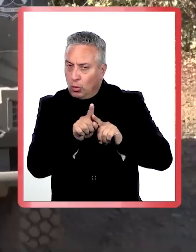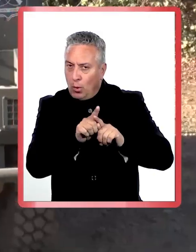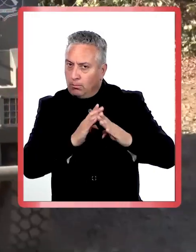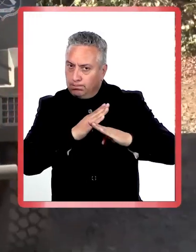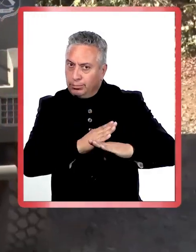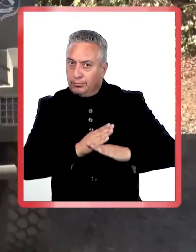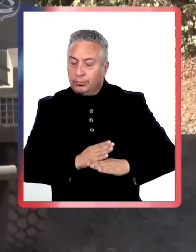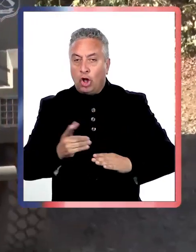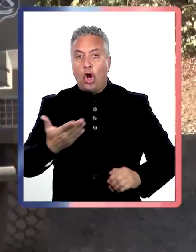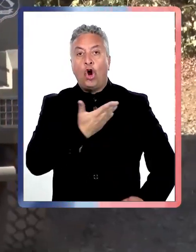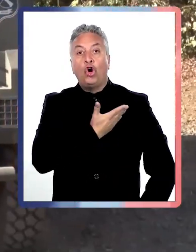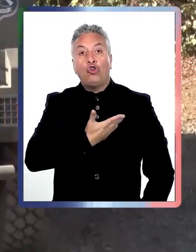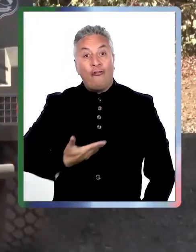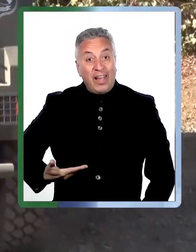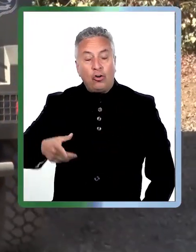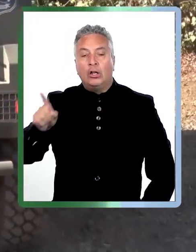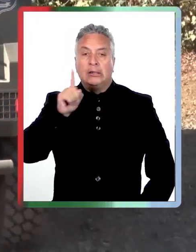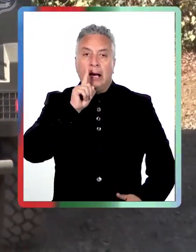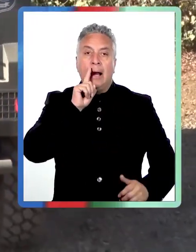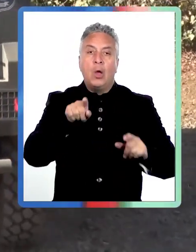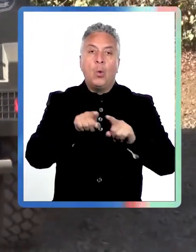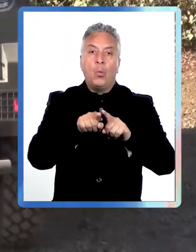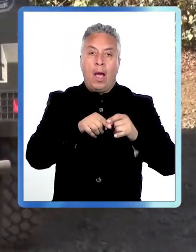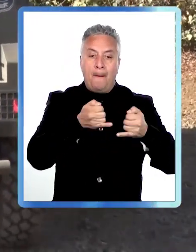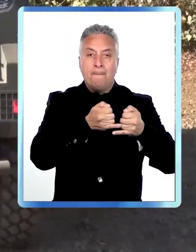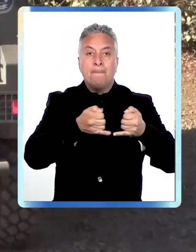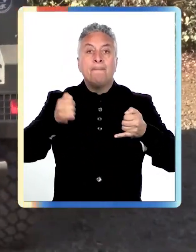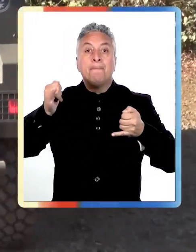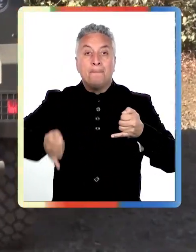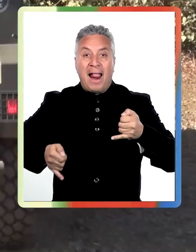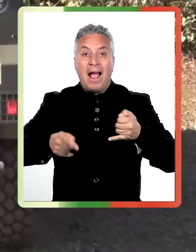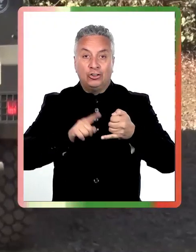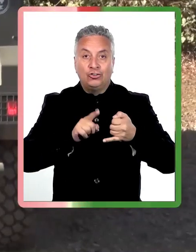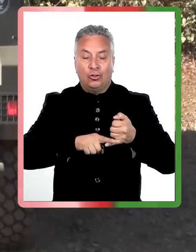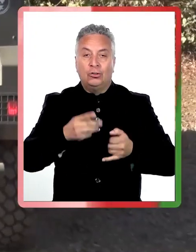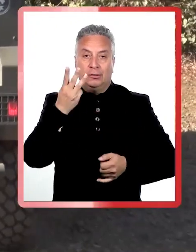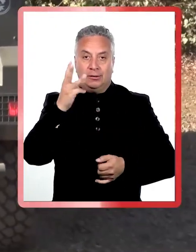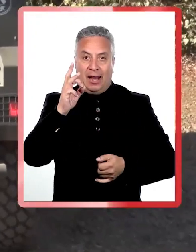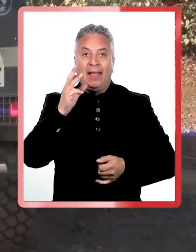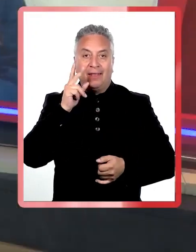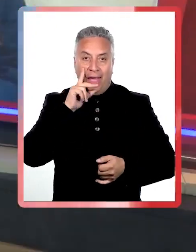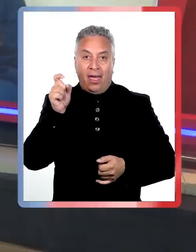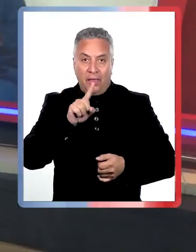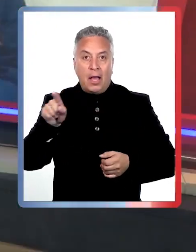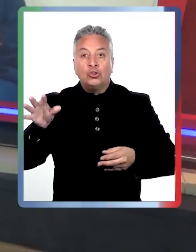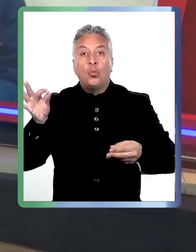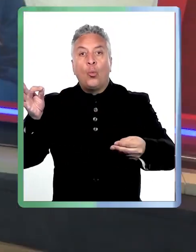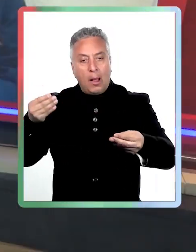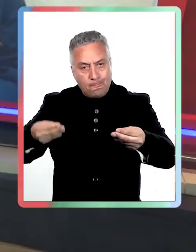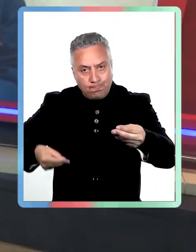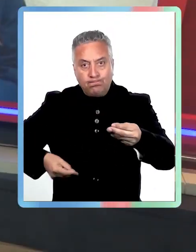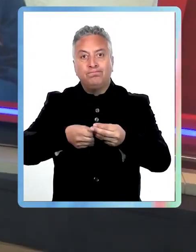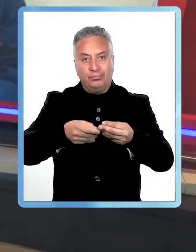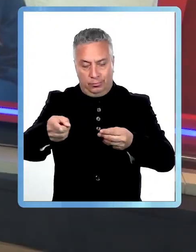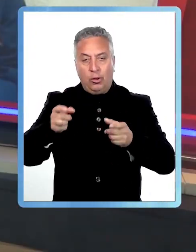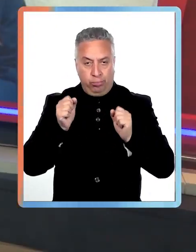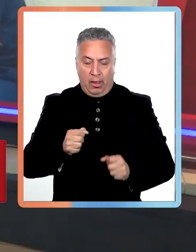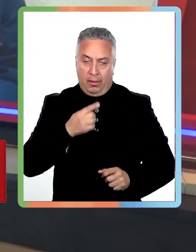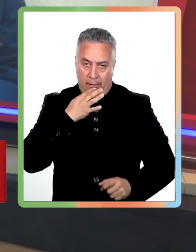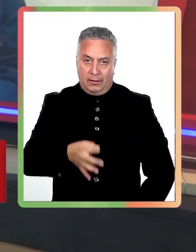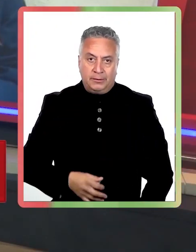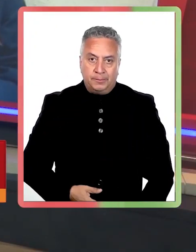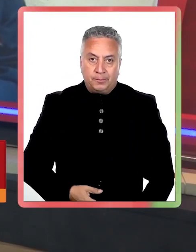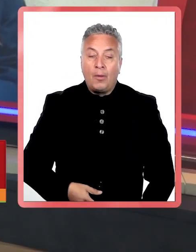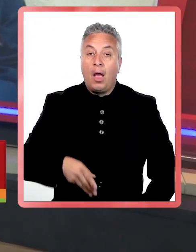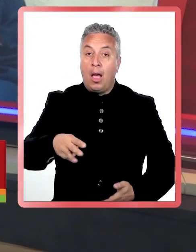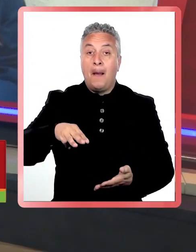de 30 días para presentar un veto aditivo, sustitutivo o supresivo. En el Maule, el Ministerio del Interior le